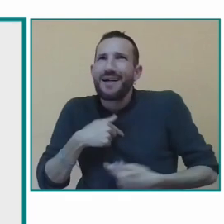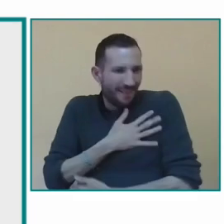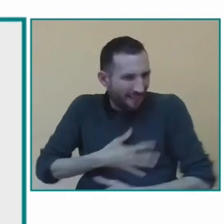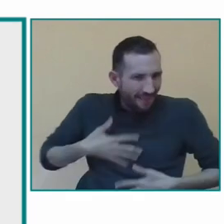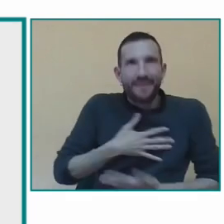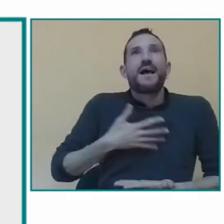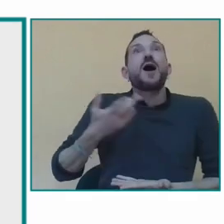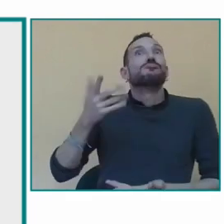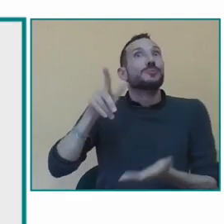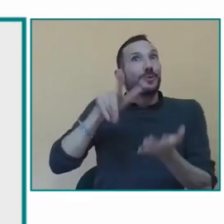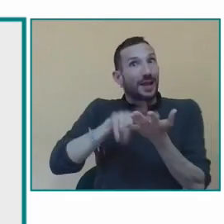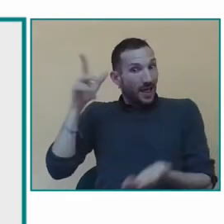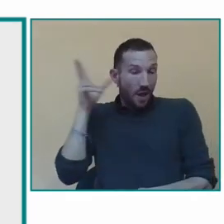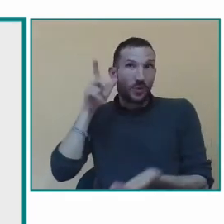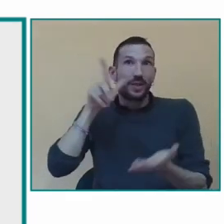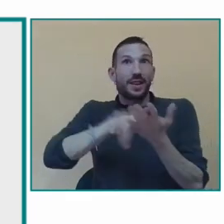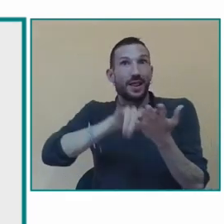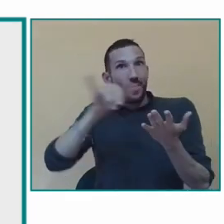desarrollo emocional y habilidades sociales